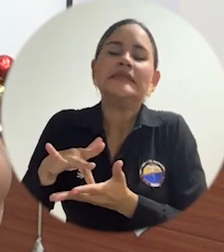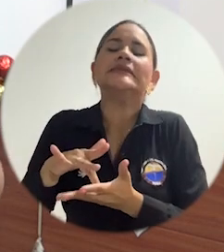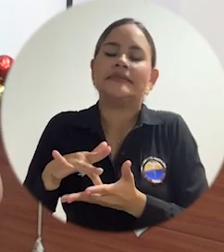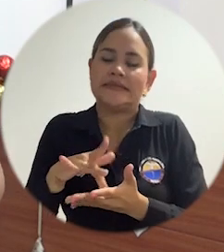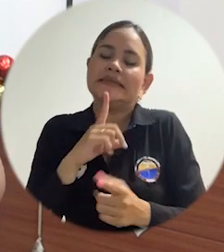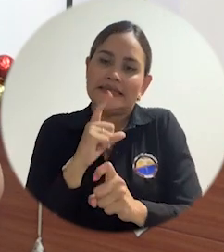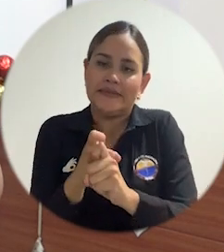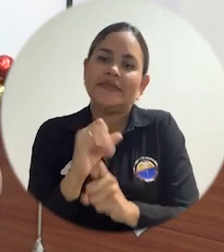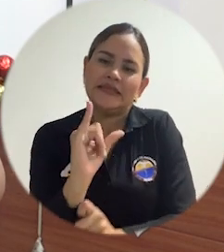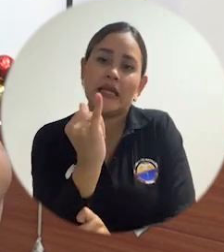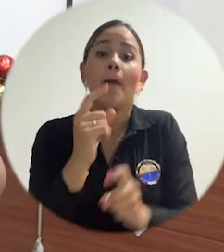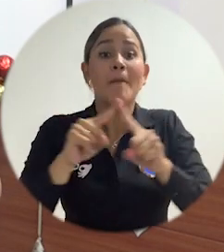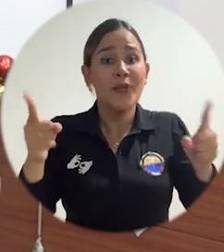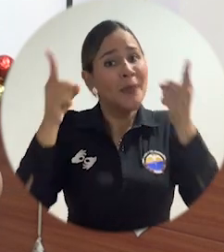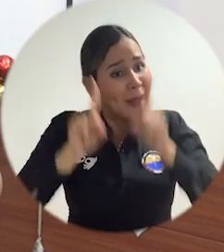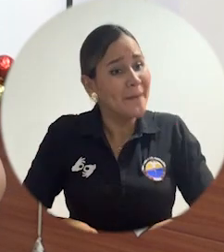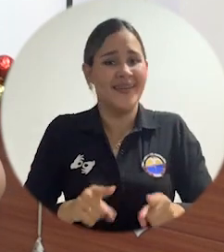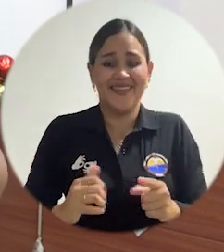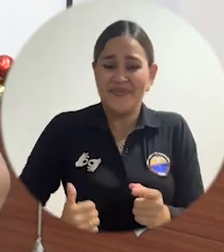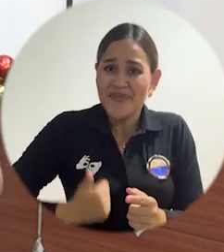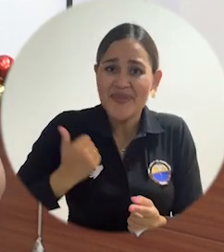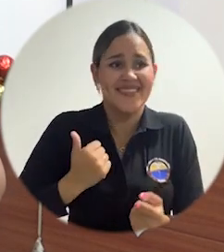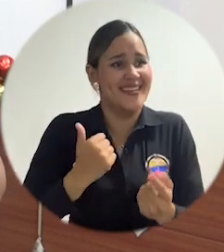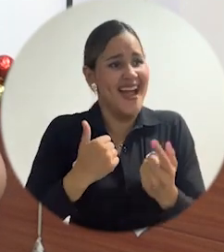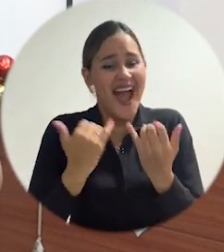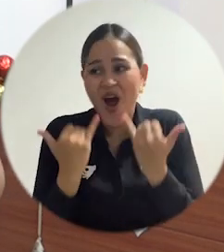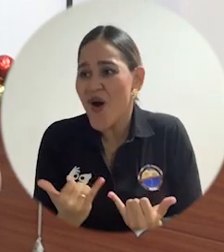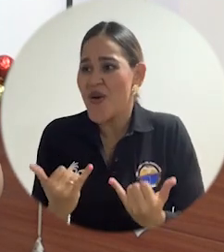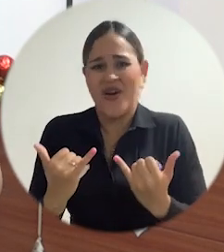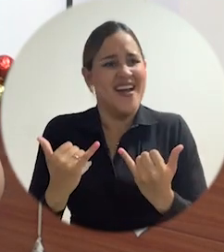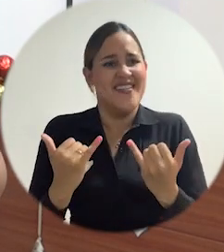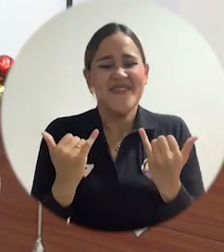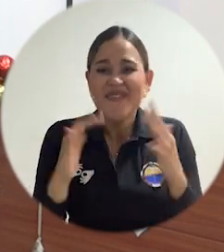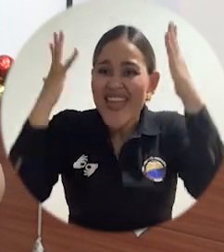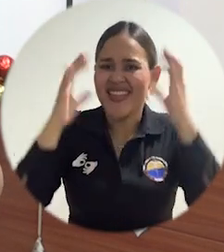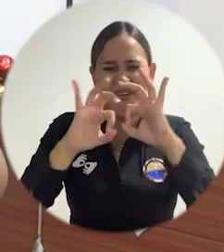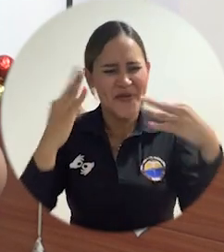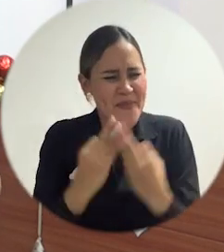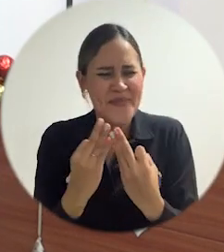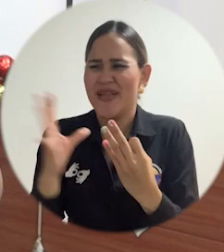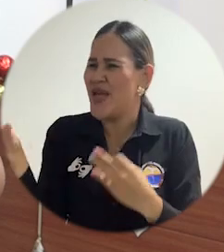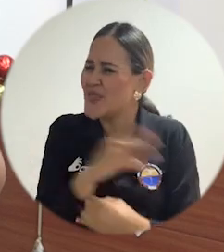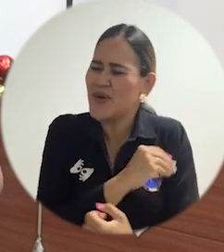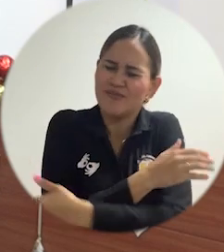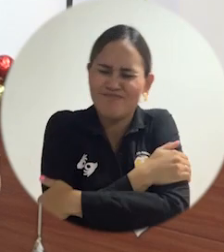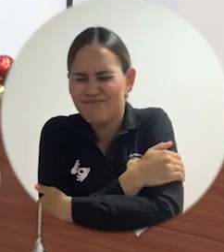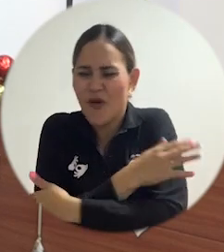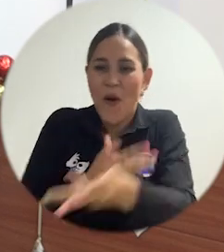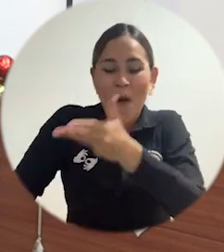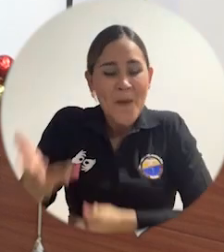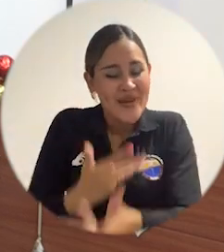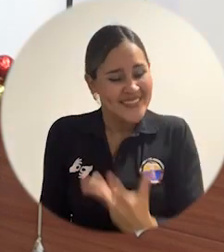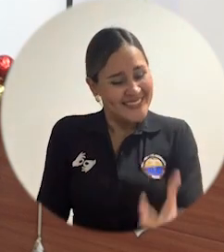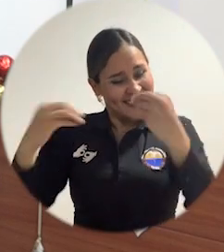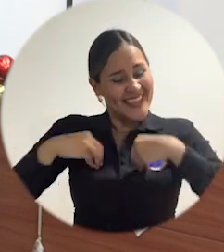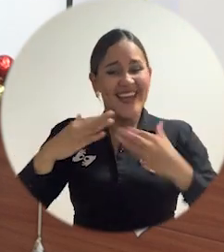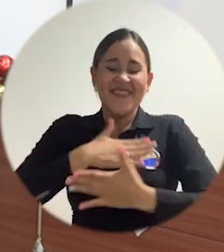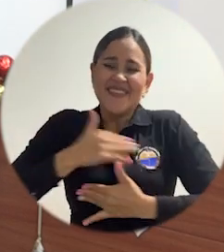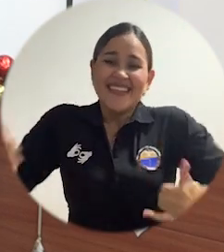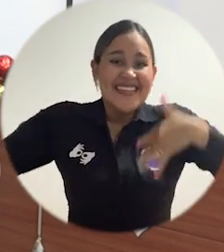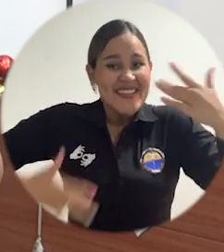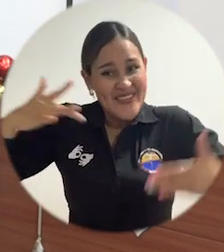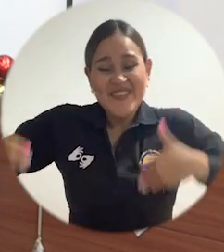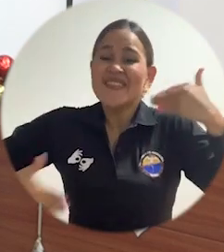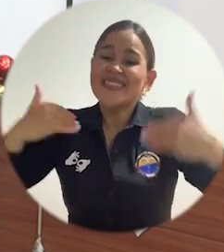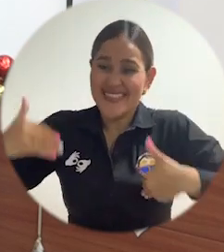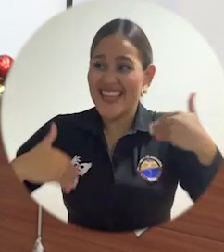para todos, el retorno a la presencialidad, pero también es el retorno a vivir unas fiestas en familia, a poder abrazarnos, a poder compartir con todos, a poder